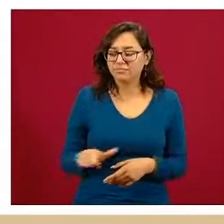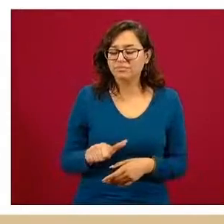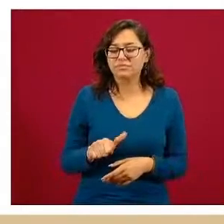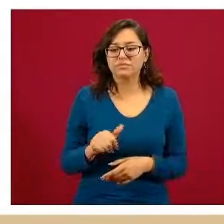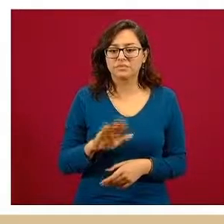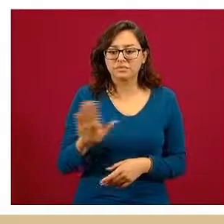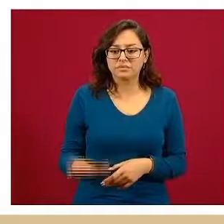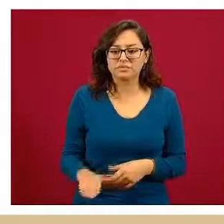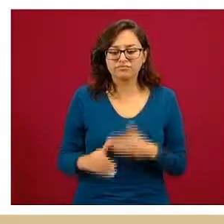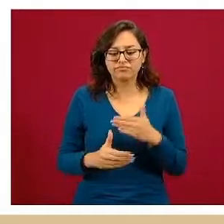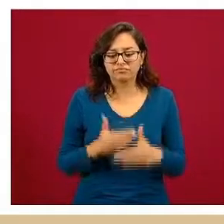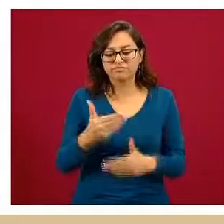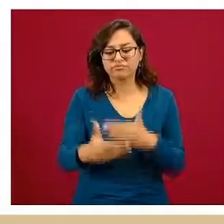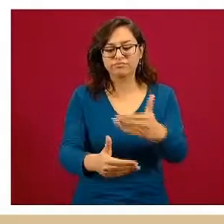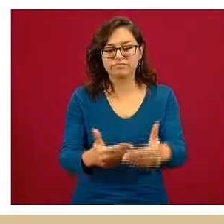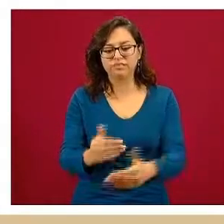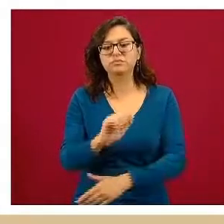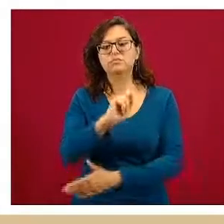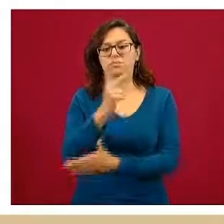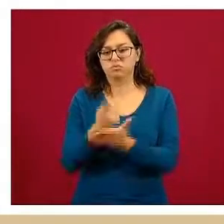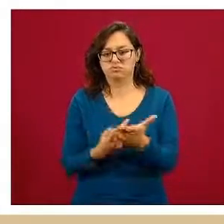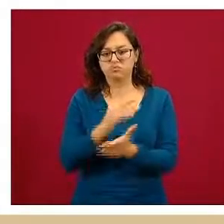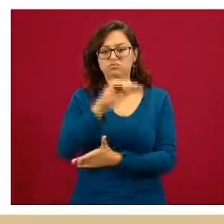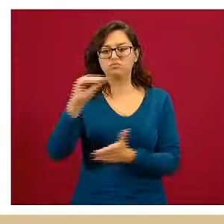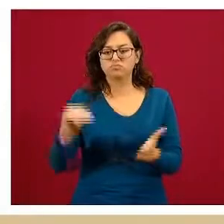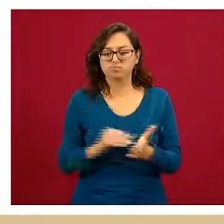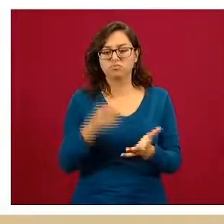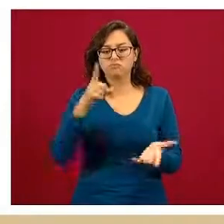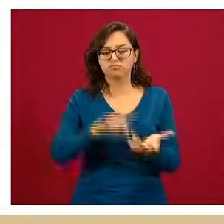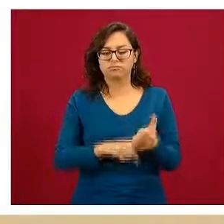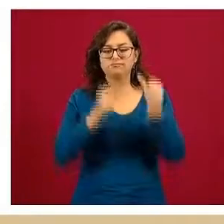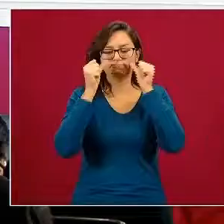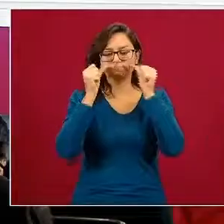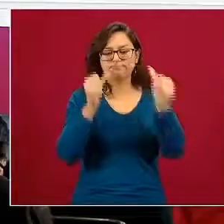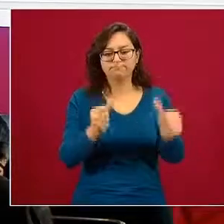está incluido en el programa de prevención de la Secretaría de Salud. La siguiente.